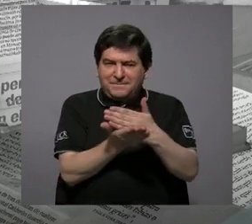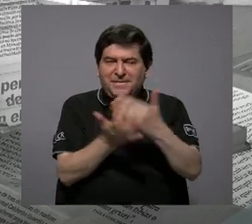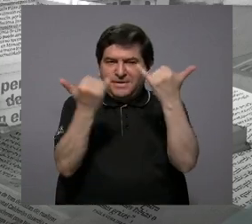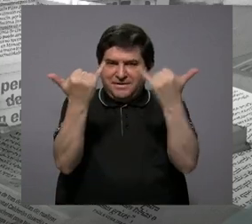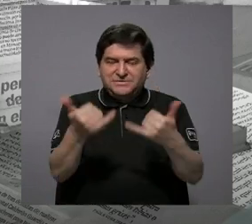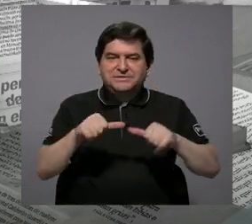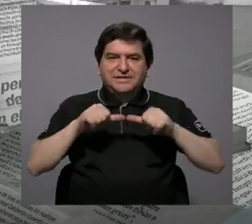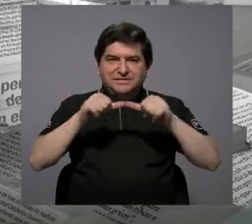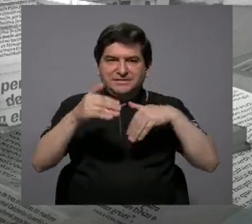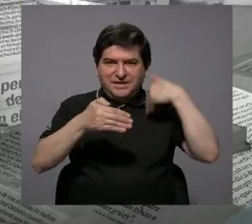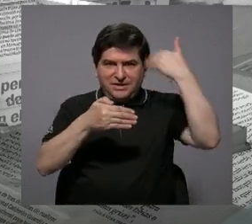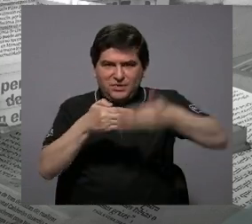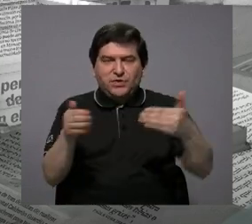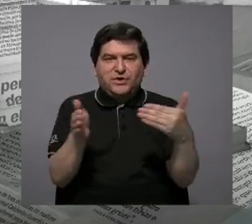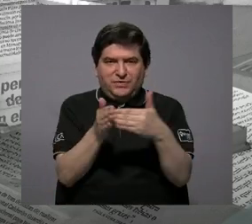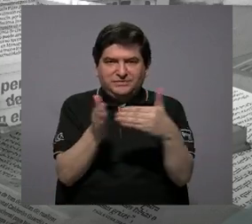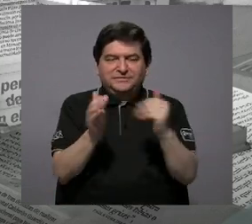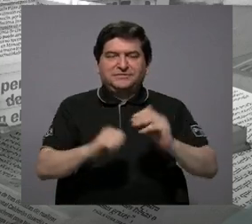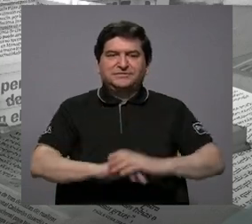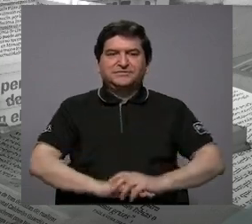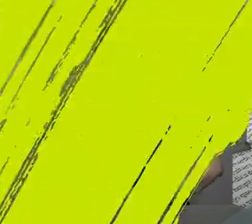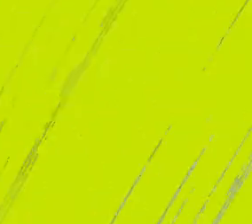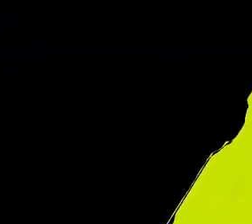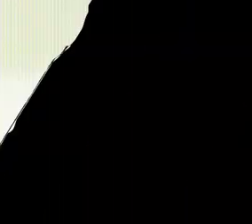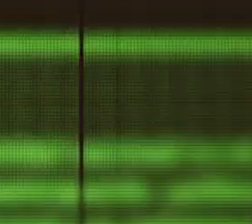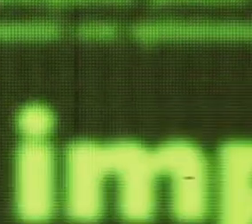y enseguida estamos de regreso con ustedes.